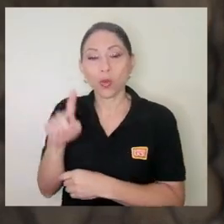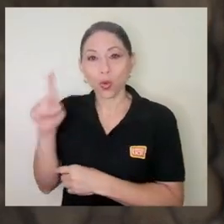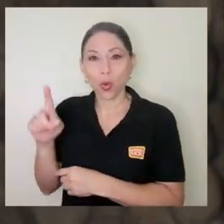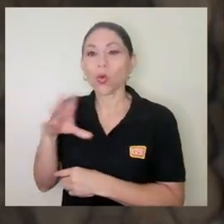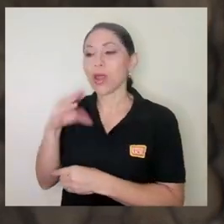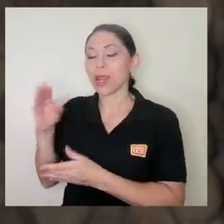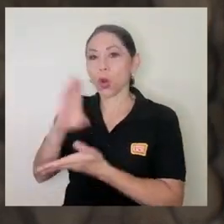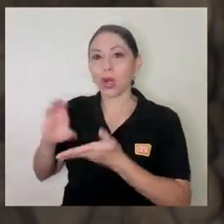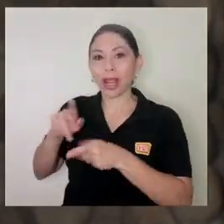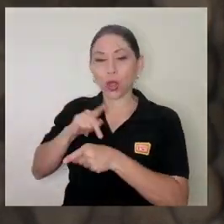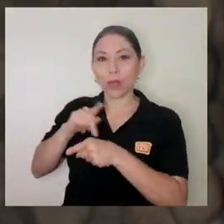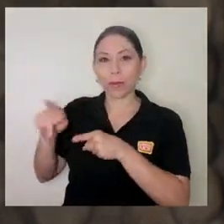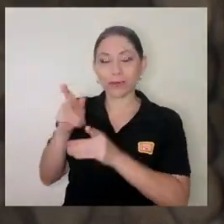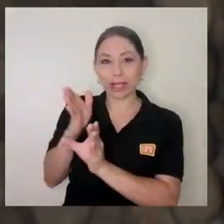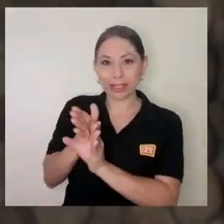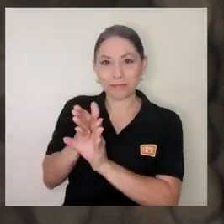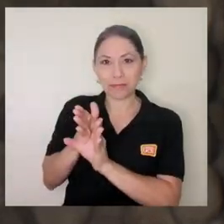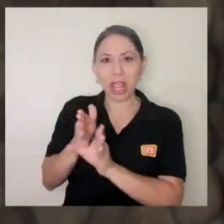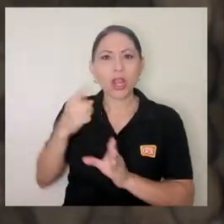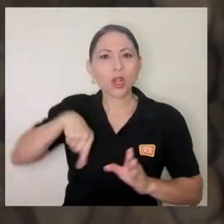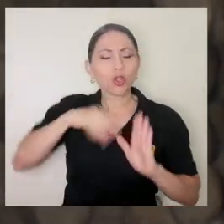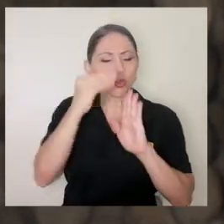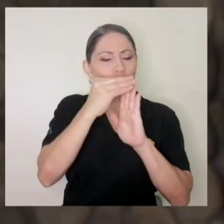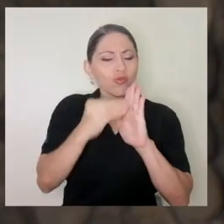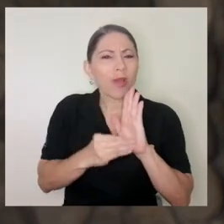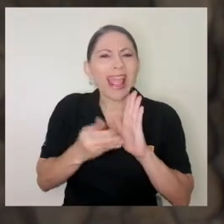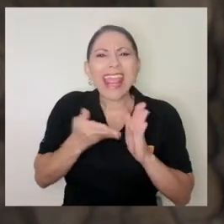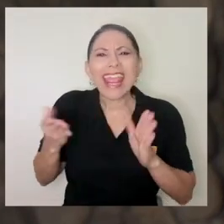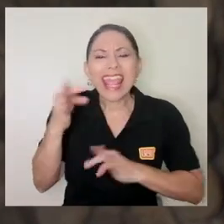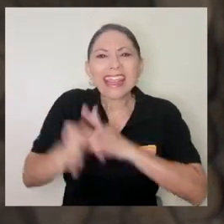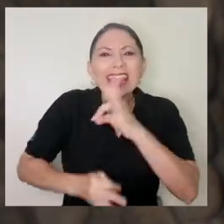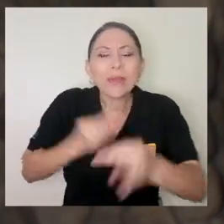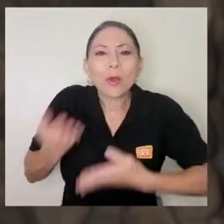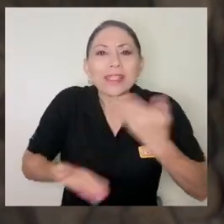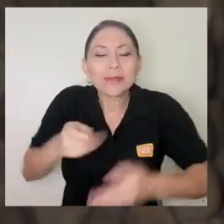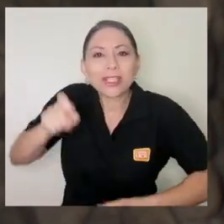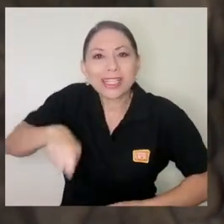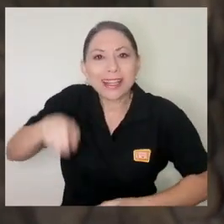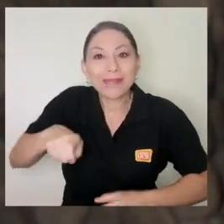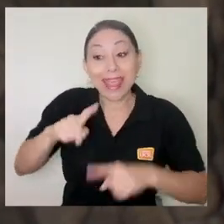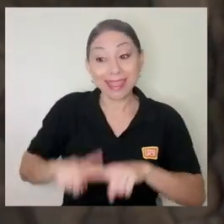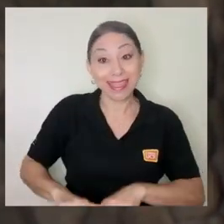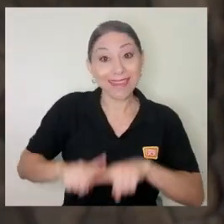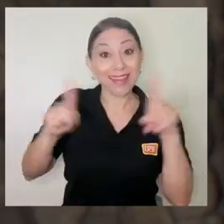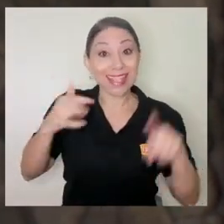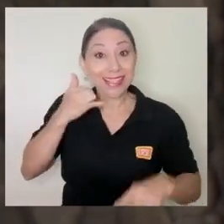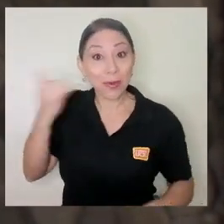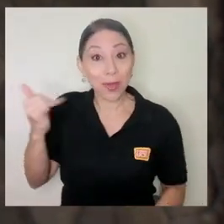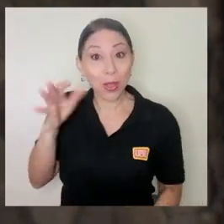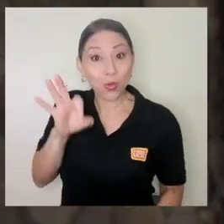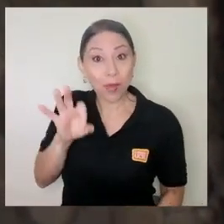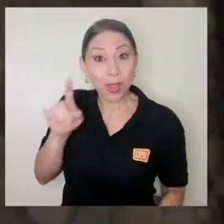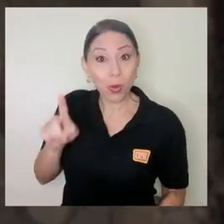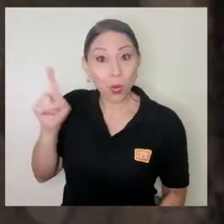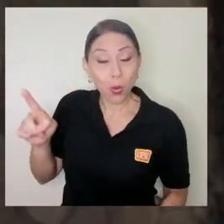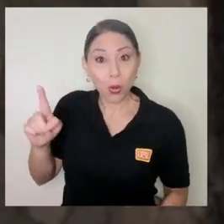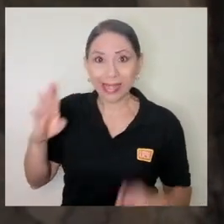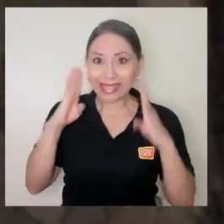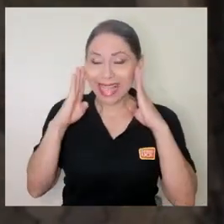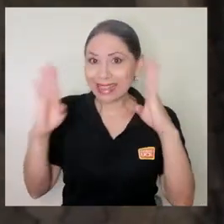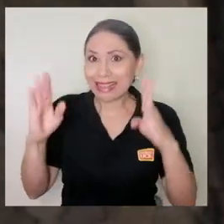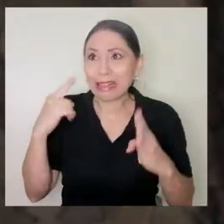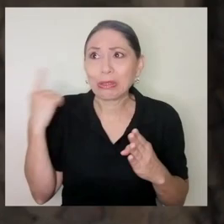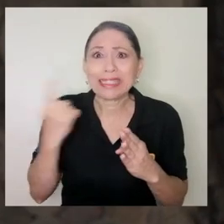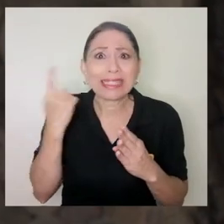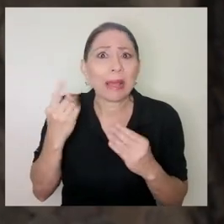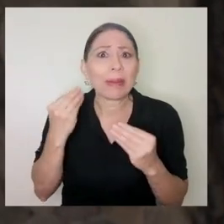era un poco visualizando qué tipo de servicio es el que se requiere. A diferencia del 911, que está atendiendo y además están